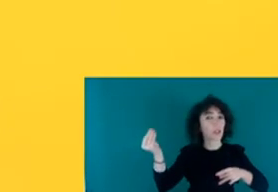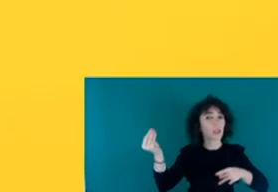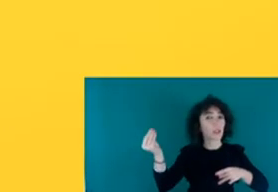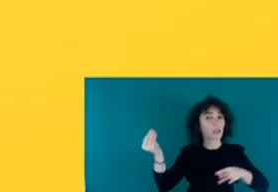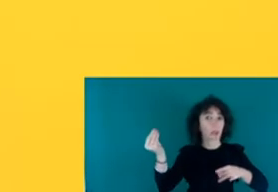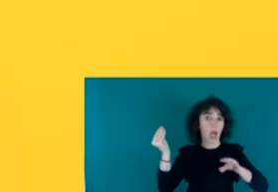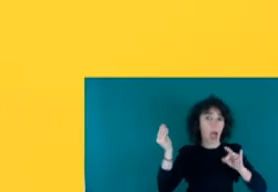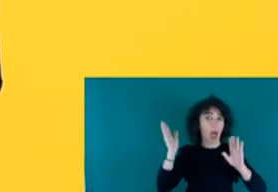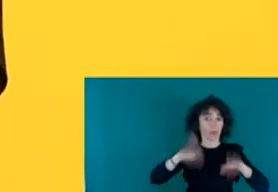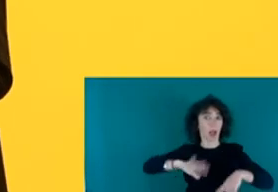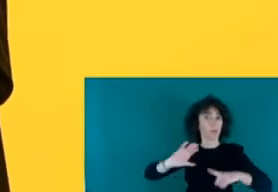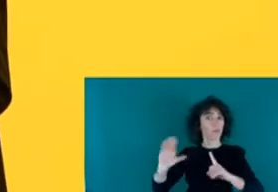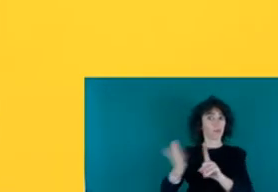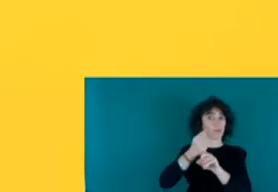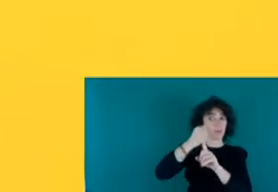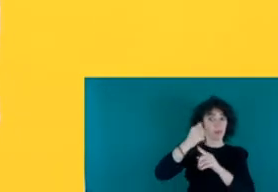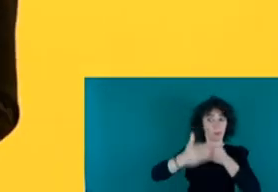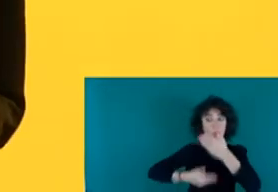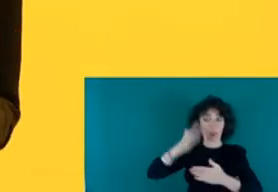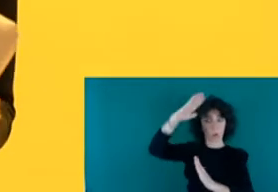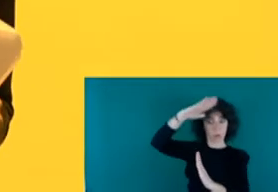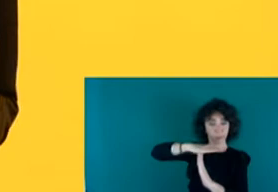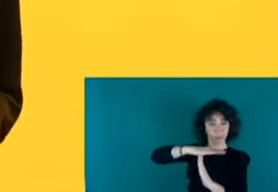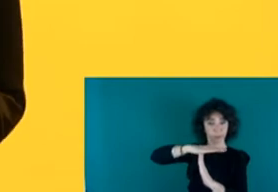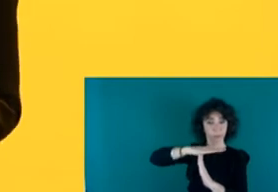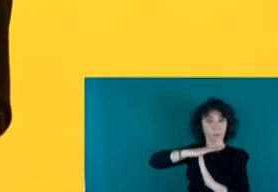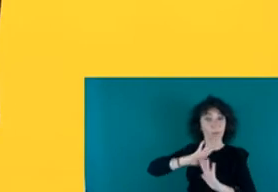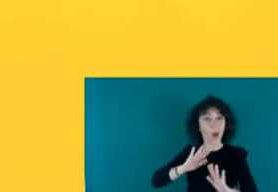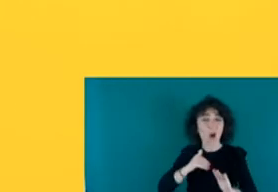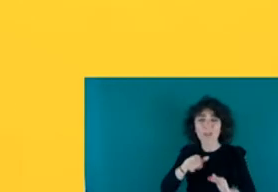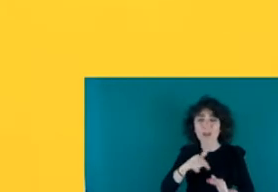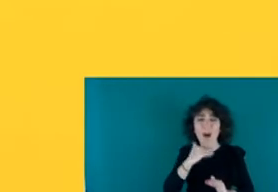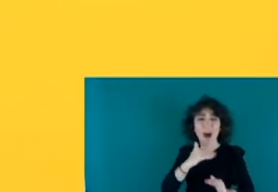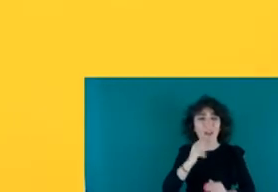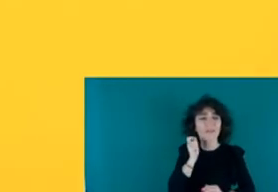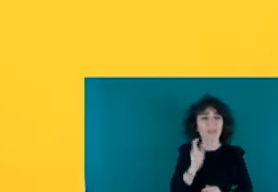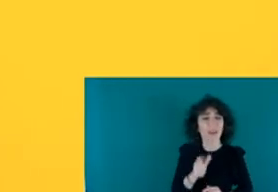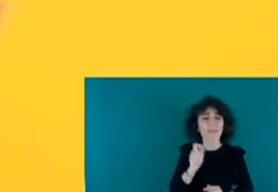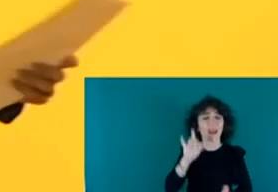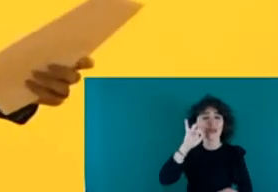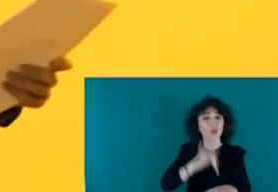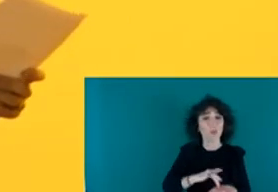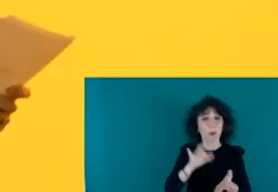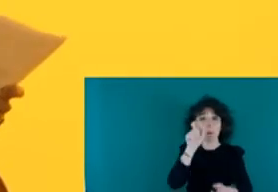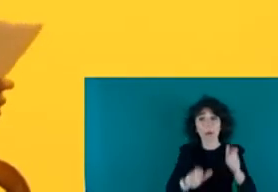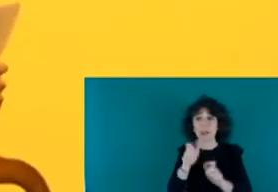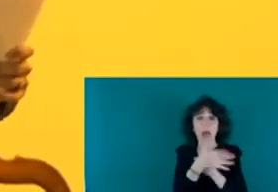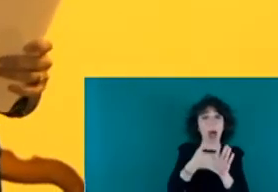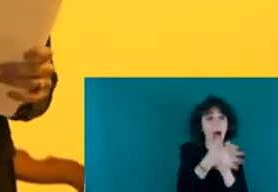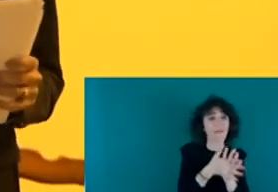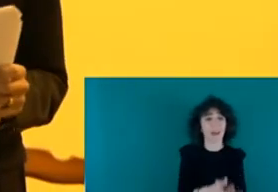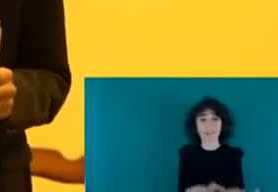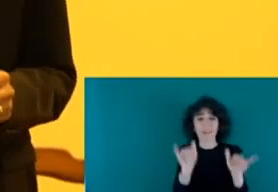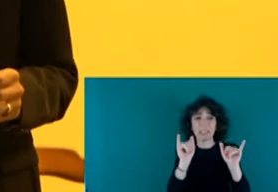y consiguió que se paralizara esa atrocidad. Pero esto es algo que ocurre muy comúnmente y que nadie dice nada, y esto no lo vemos en la prensa.